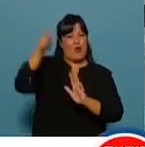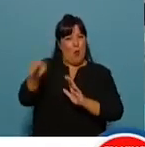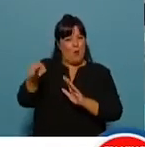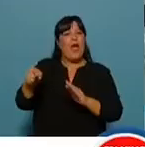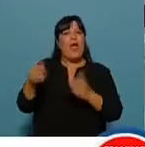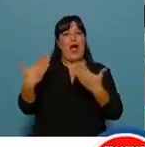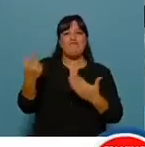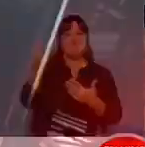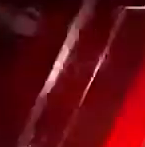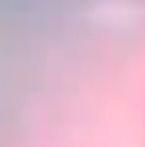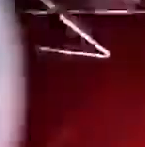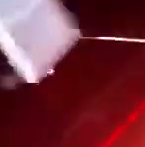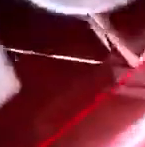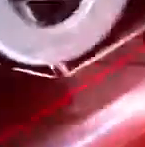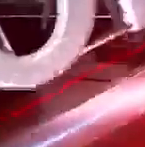su capacidad de compra.